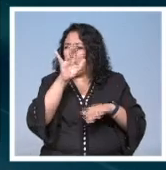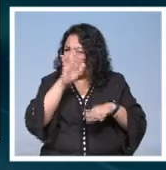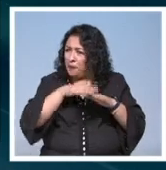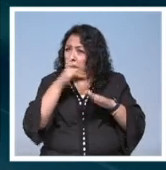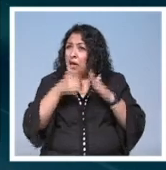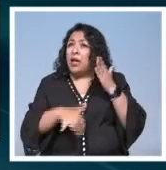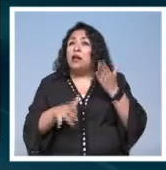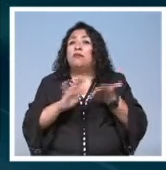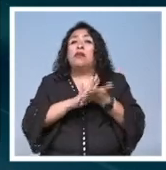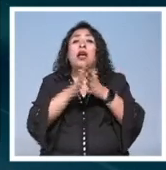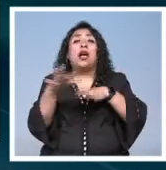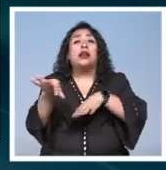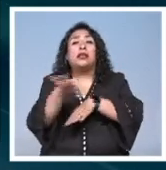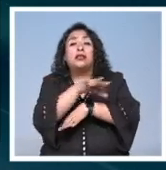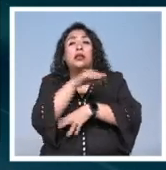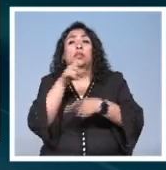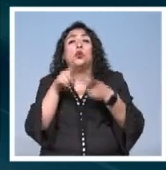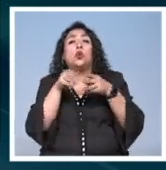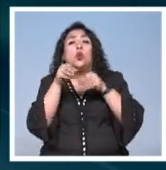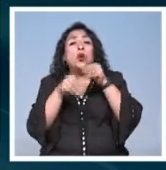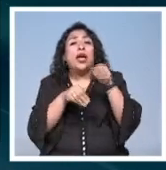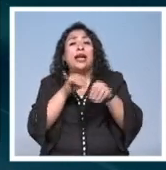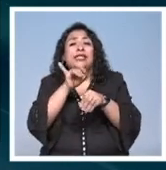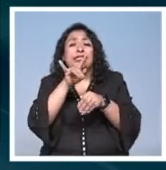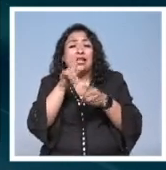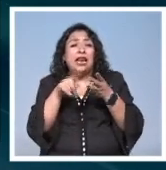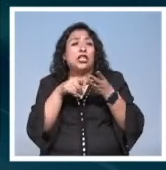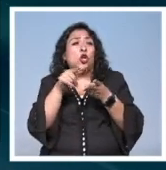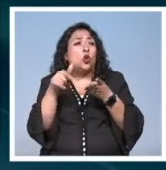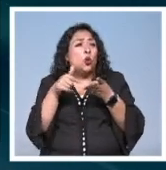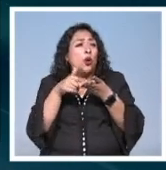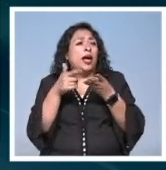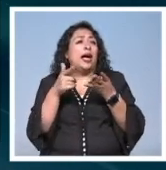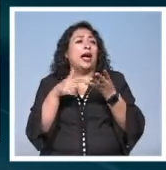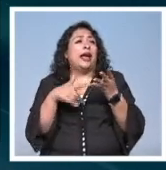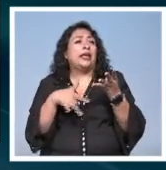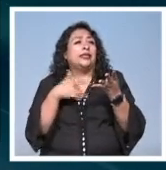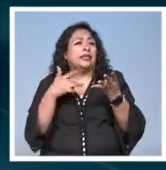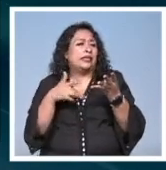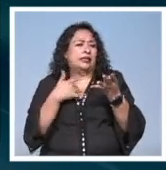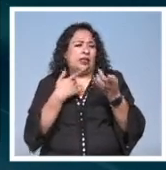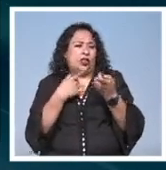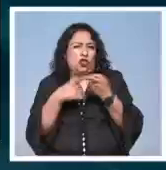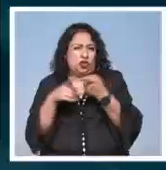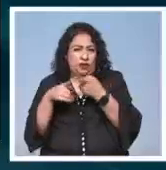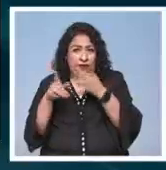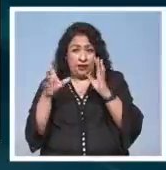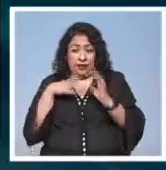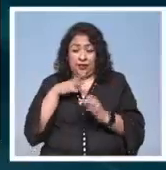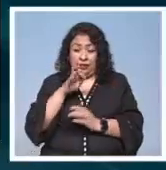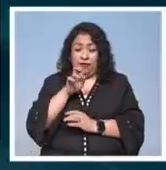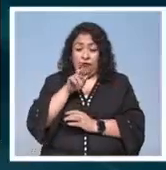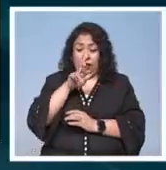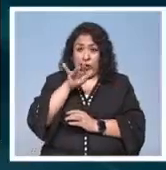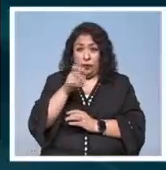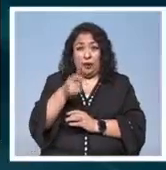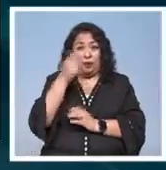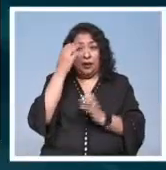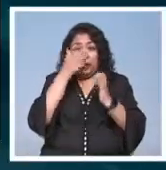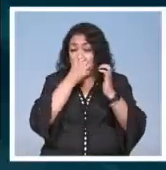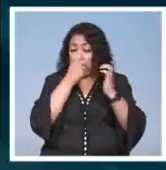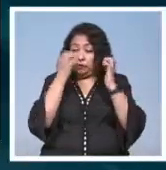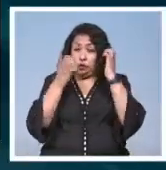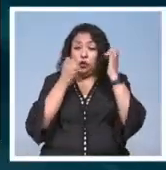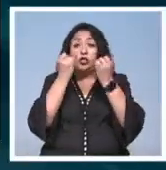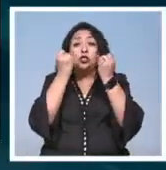llevarlo a la arquitectura llevarlo a la instalación llevarlo a los espacios a los sentidos etcétera frecuencias primera exposición